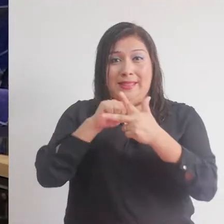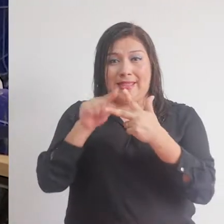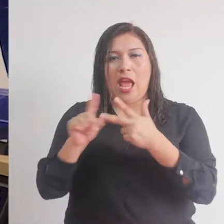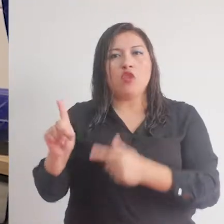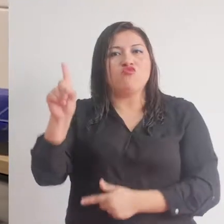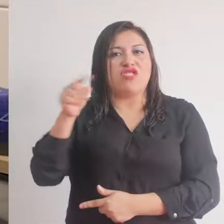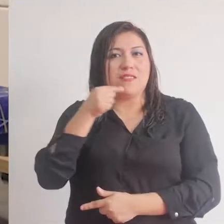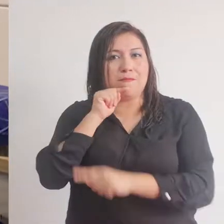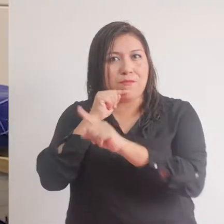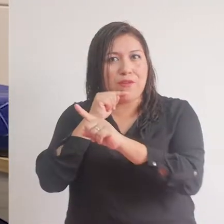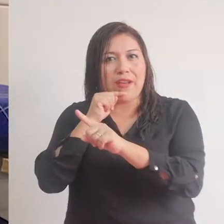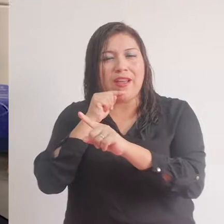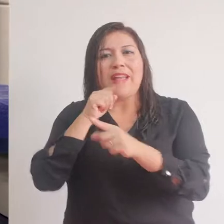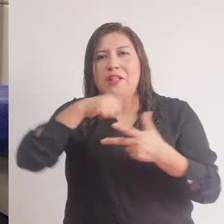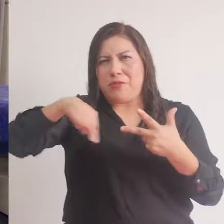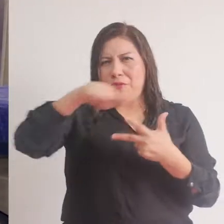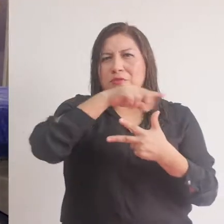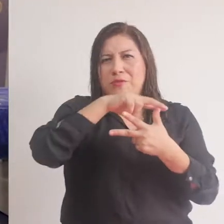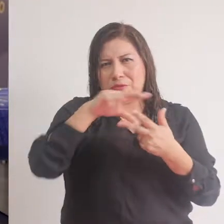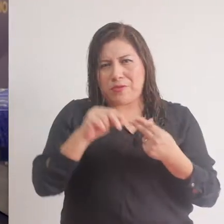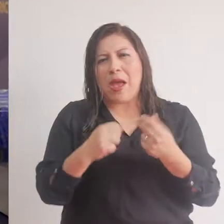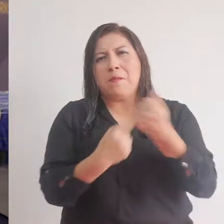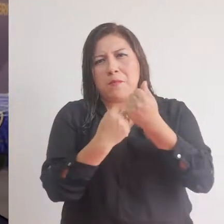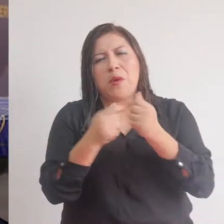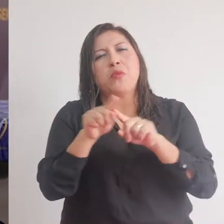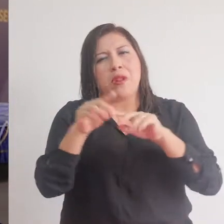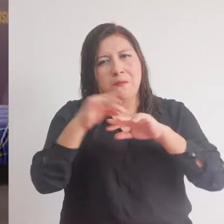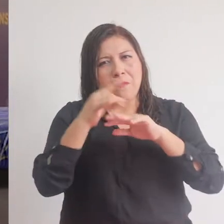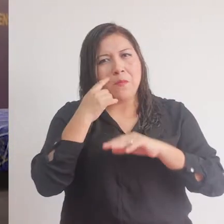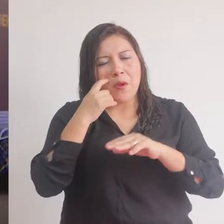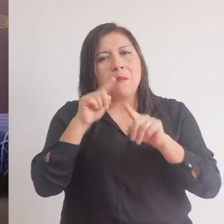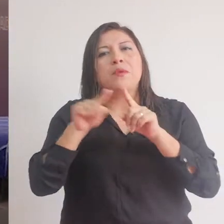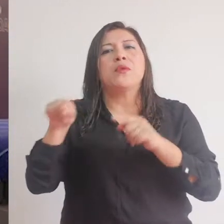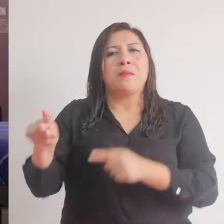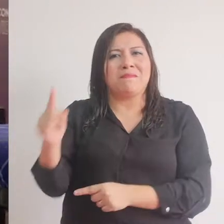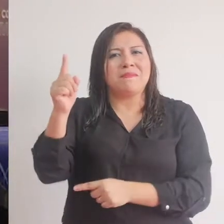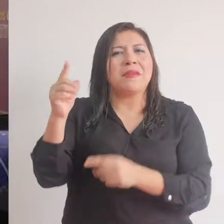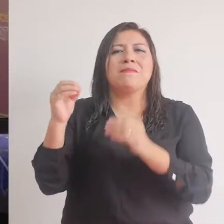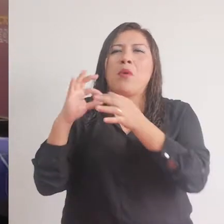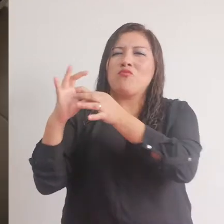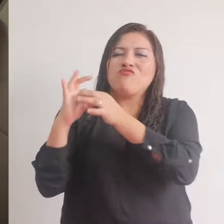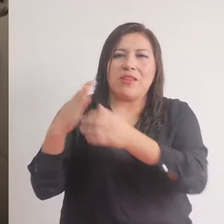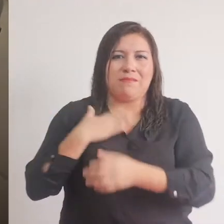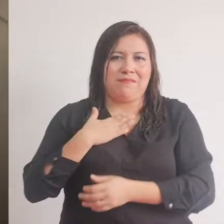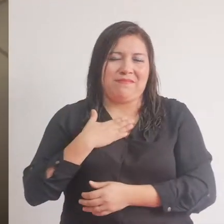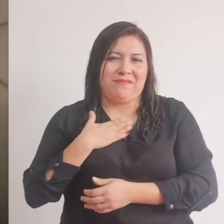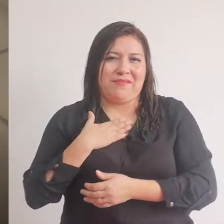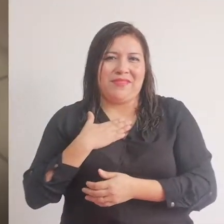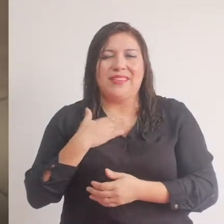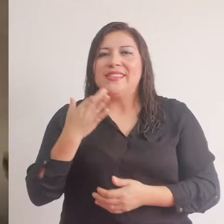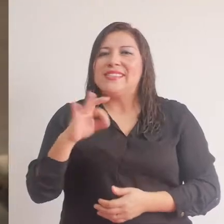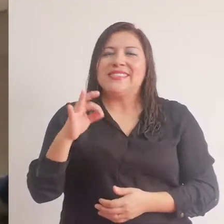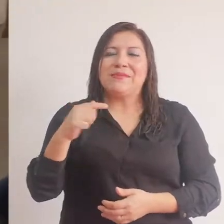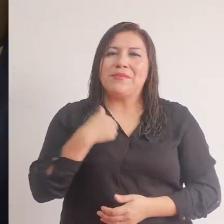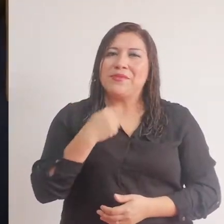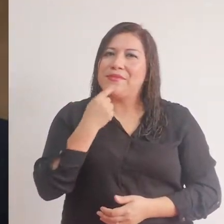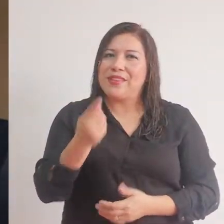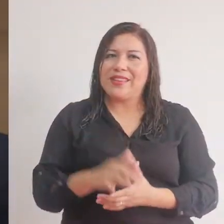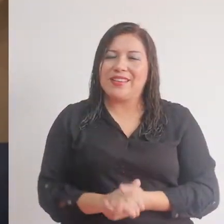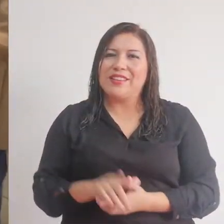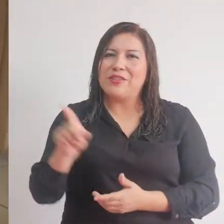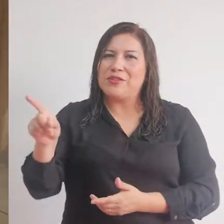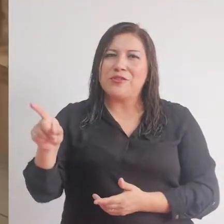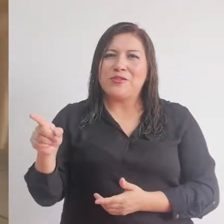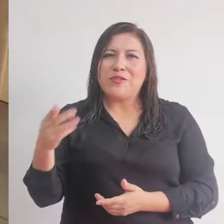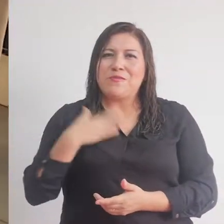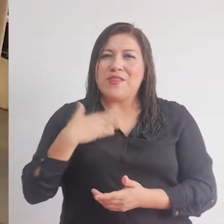ella es la única mujer y bueno, aunque todos me apoyan, igual que mi esposo, ella ha sido la más unida a mí, la que más, yo